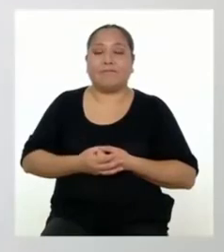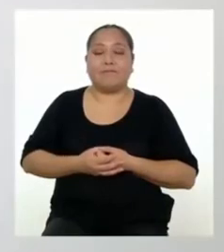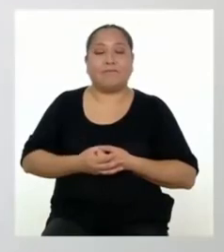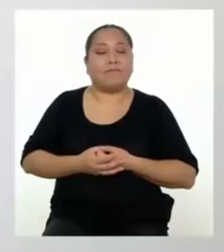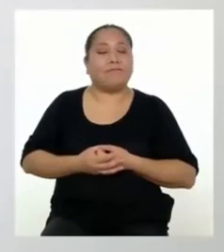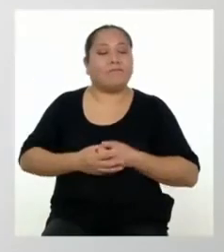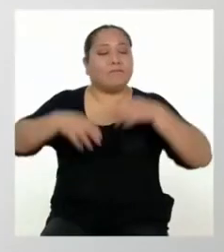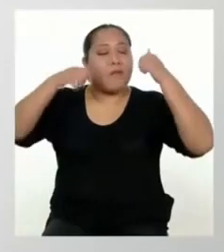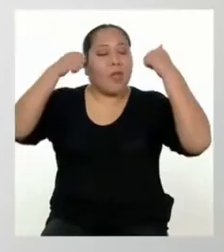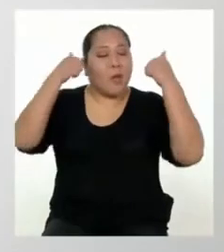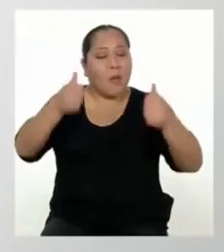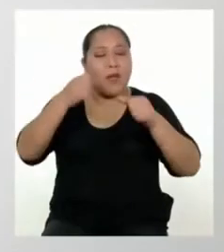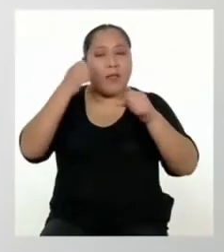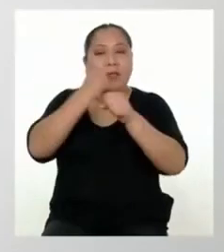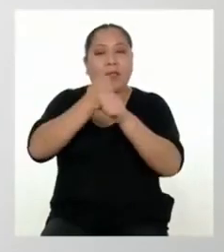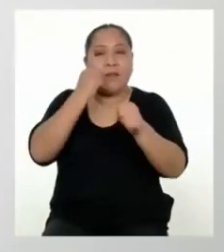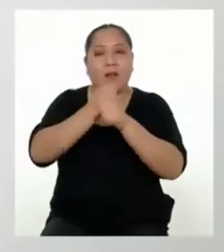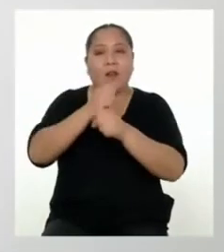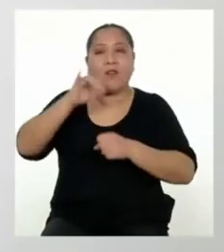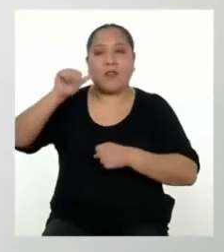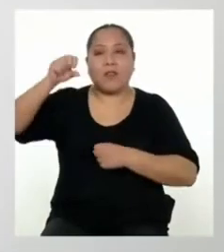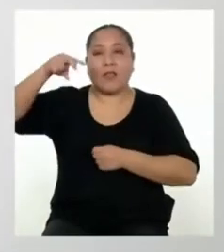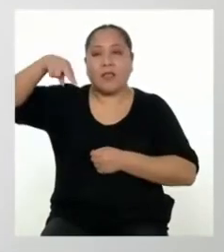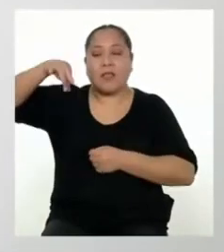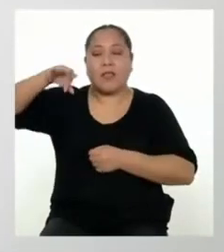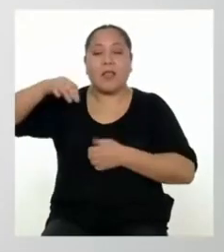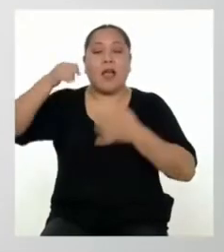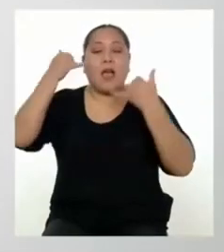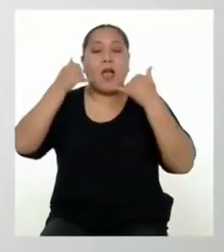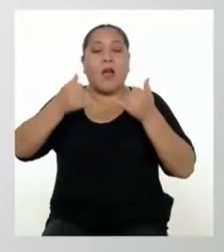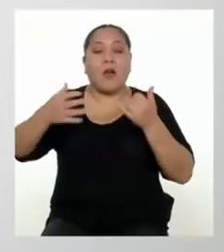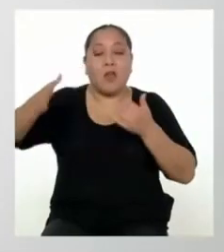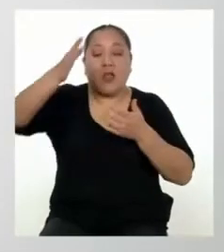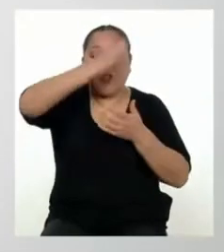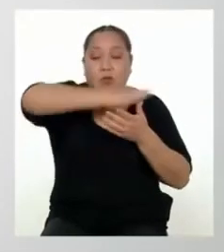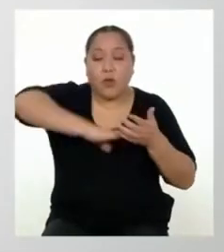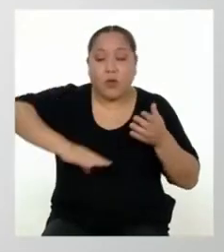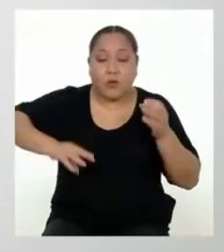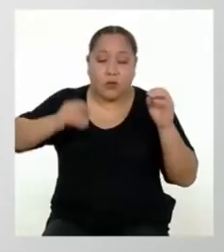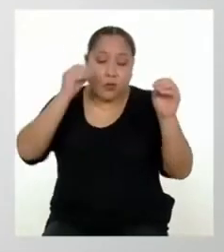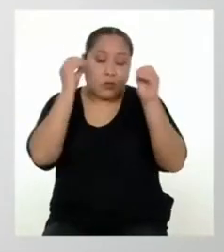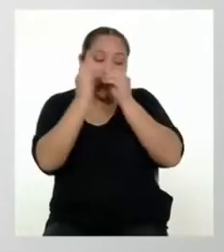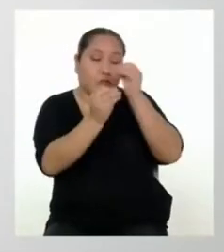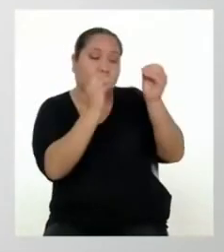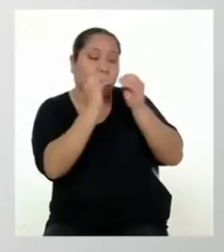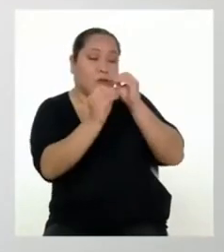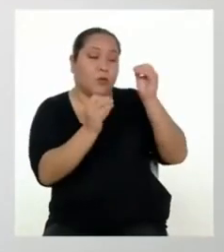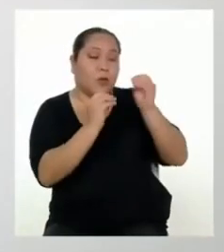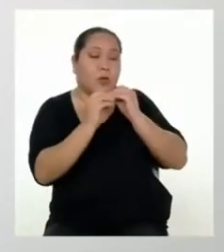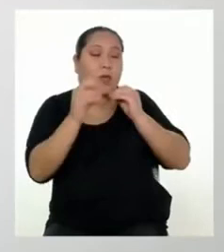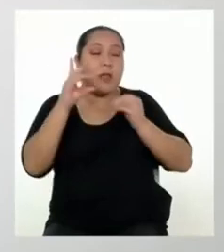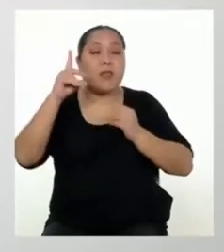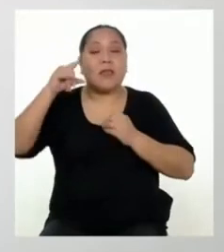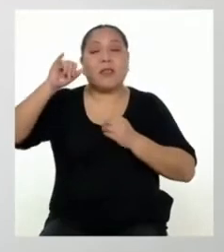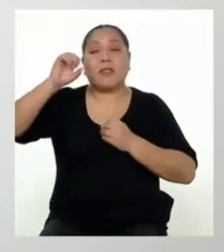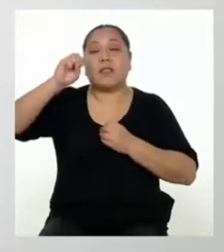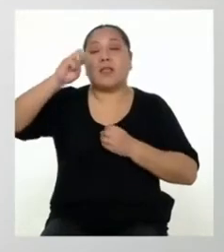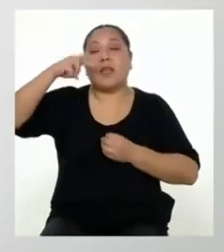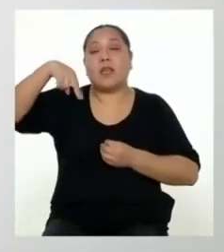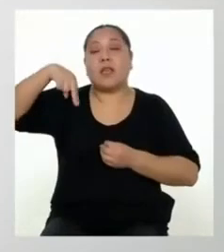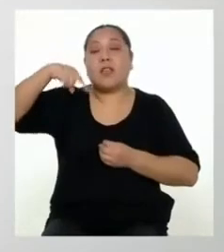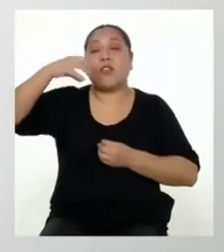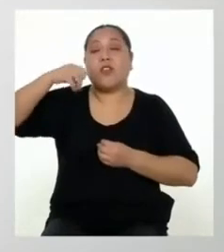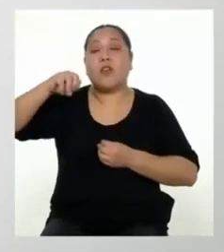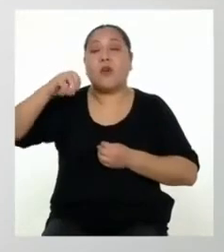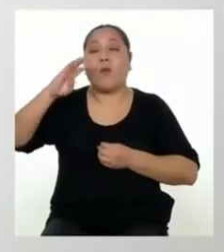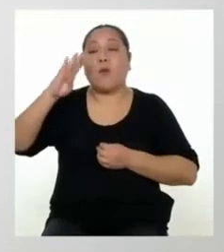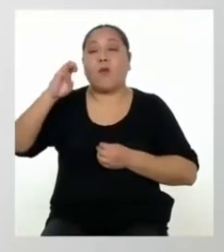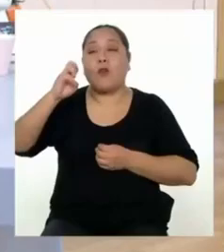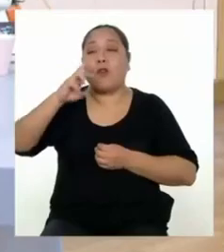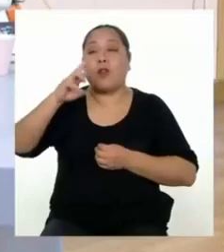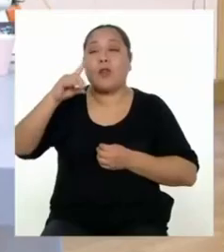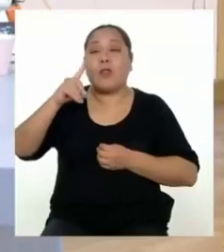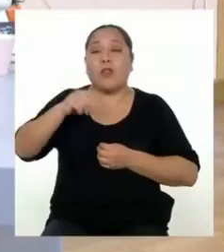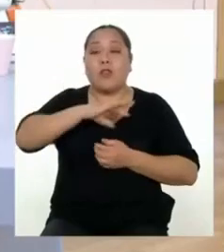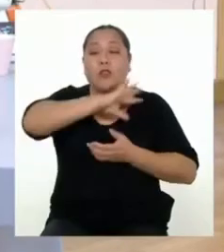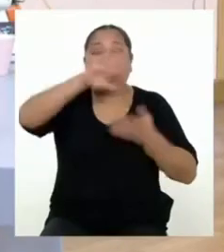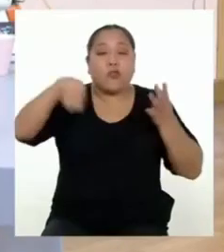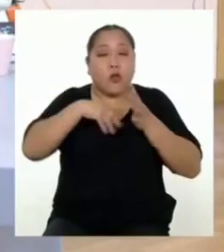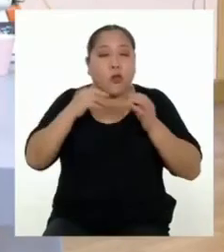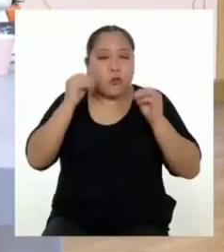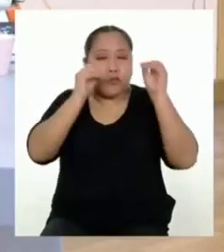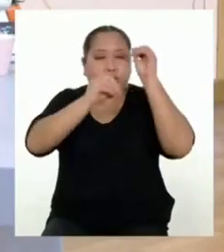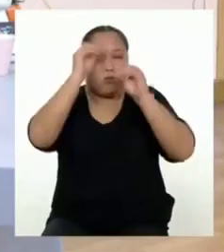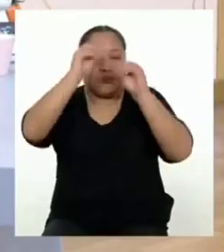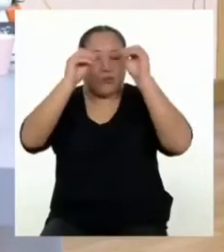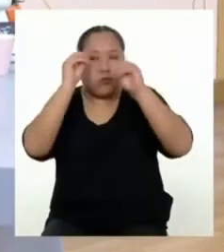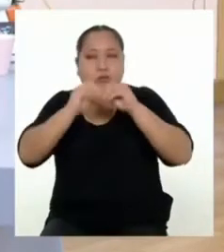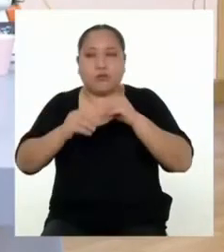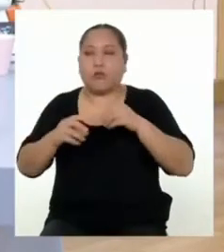Fue un trabajo, Yanira. Ahora pasemos todo al diseño de borrador que propusiste hace un rato con todos tus recursos visuales. De